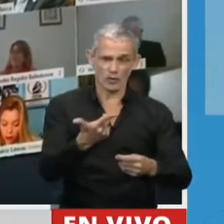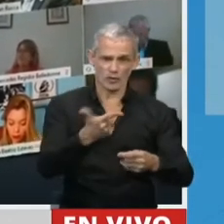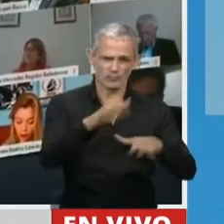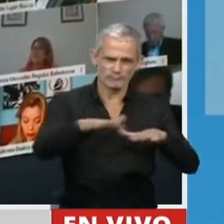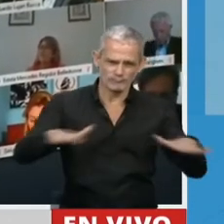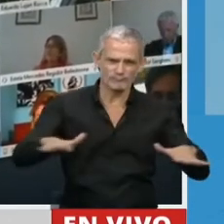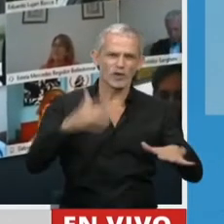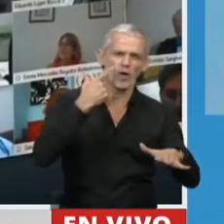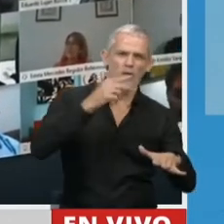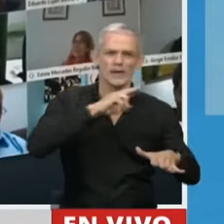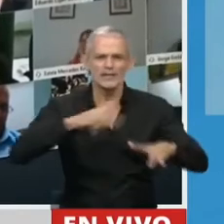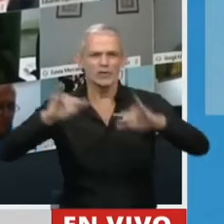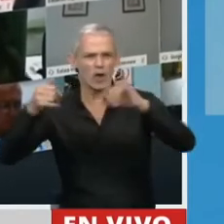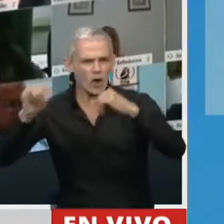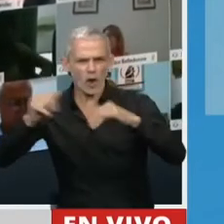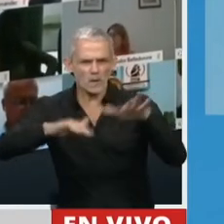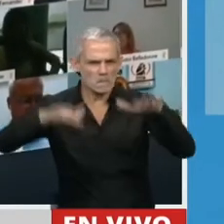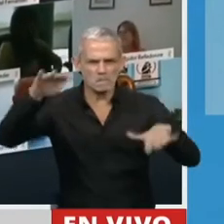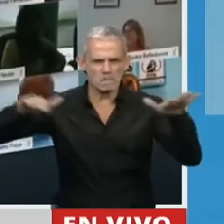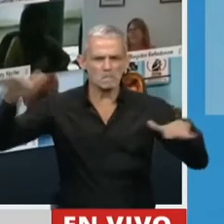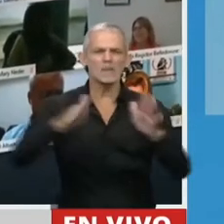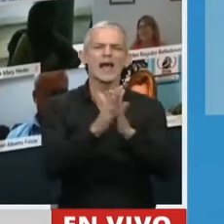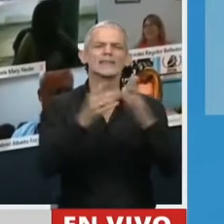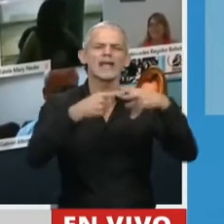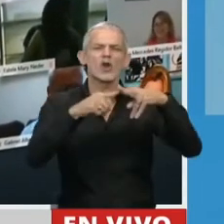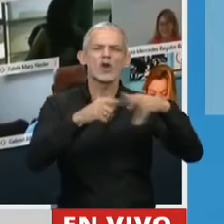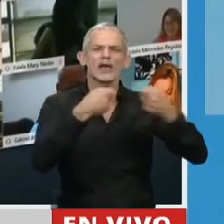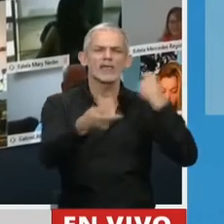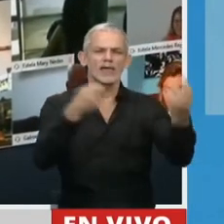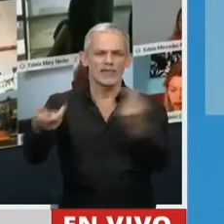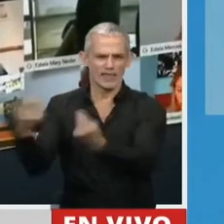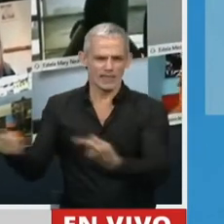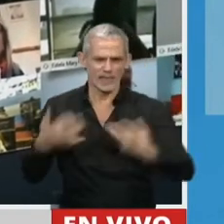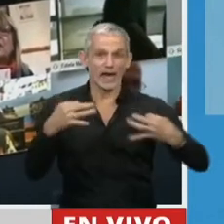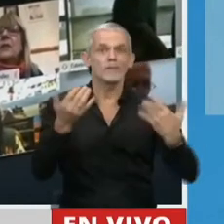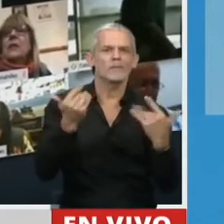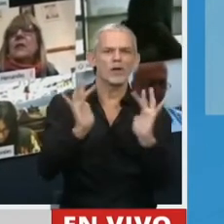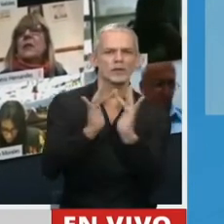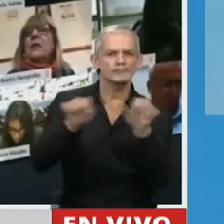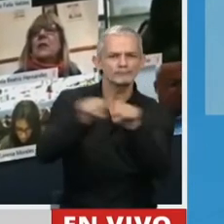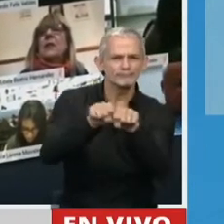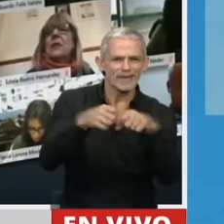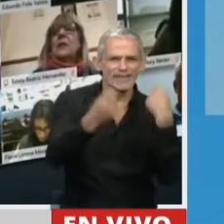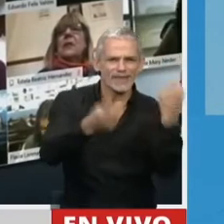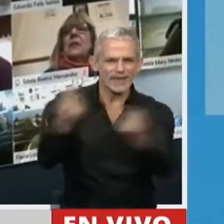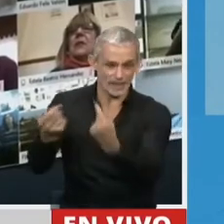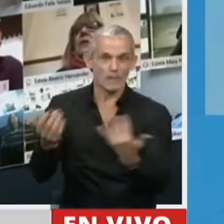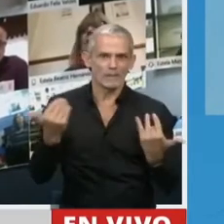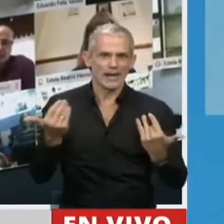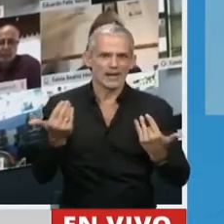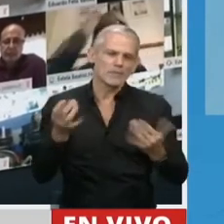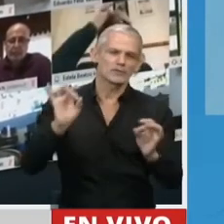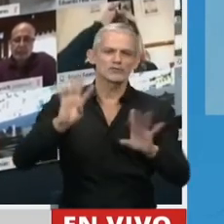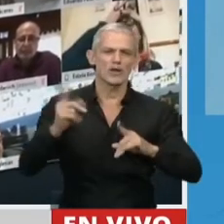a nuestras niñas, niños y jóvenes de los recursos tecnológicos y del acceso a la conectividad para que esto no